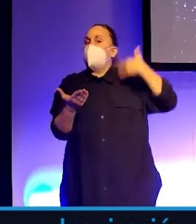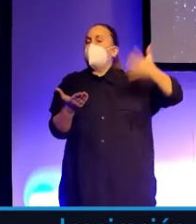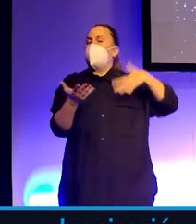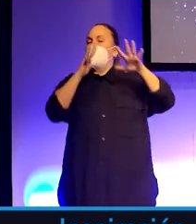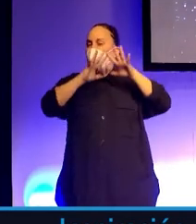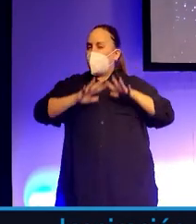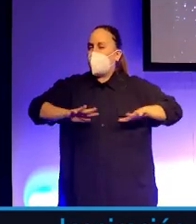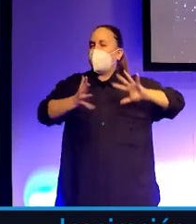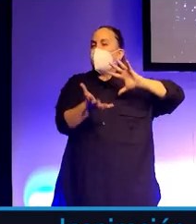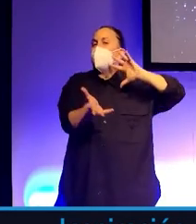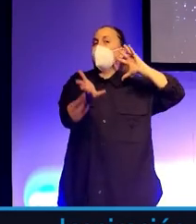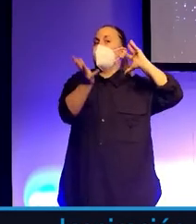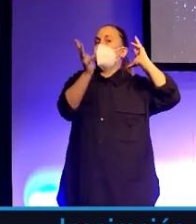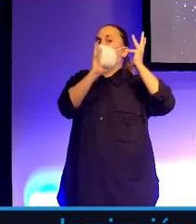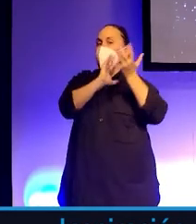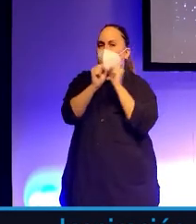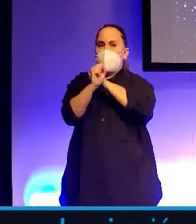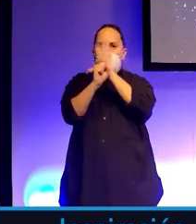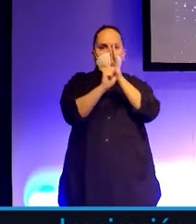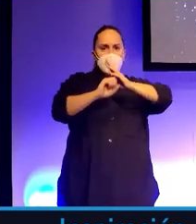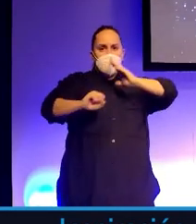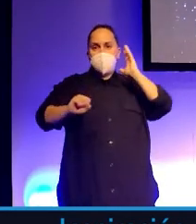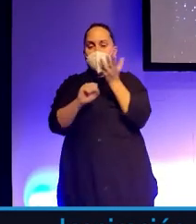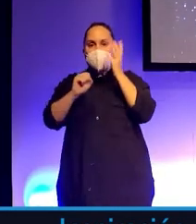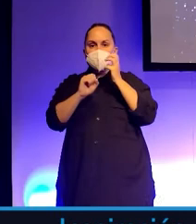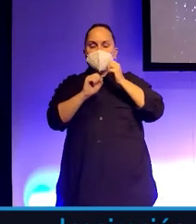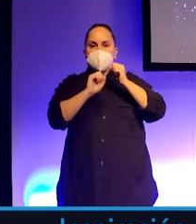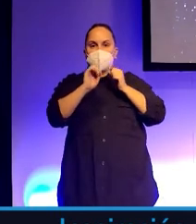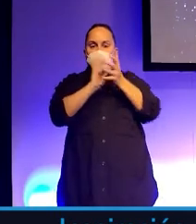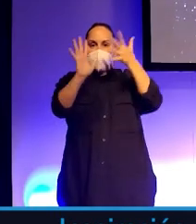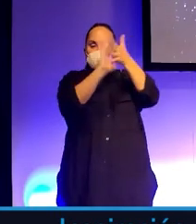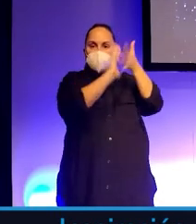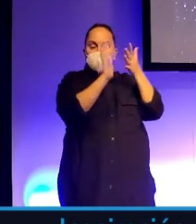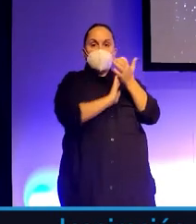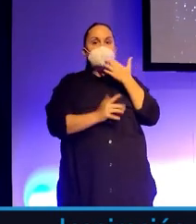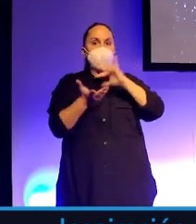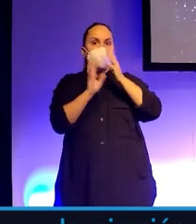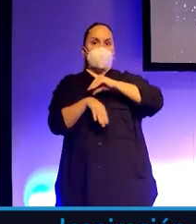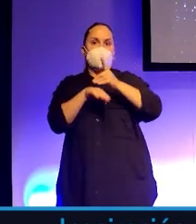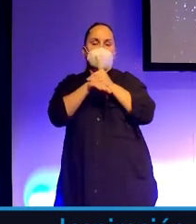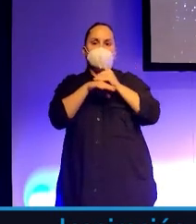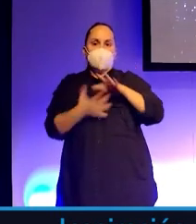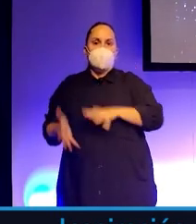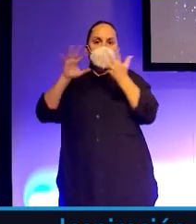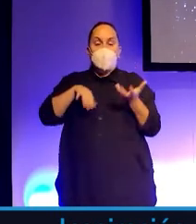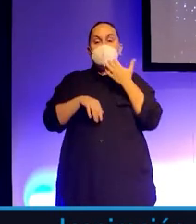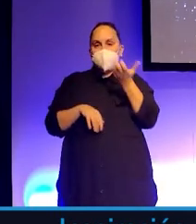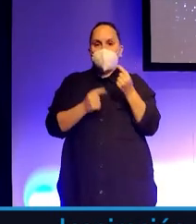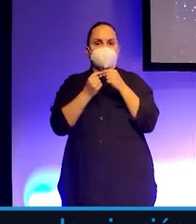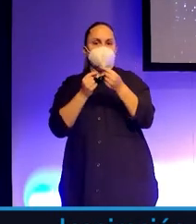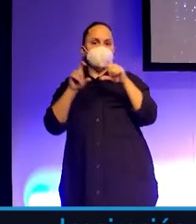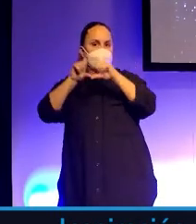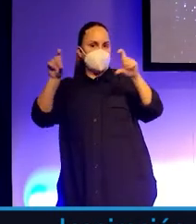lenta a ralentí. Y de repente se aceleró la transformación digital y de repente se aceleró el e-business y de repente